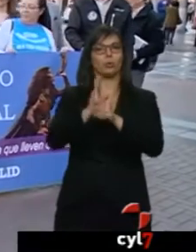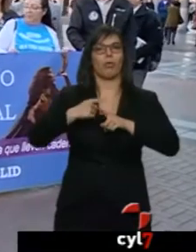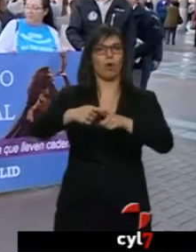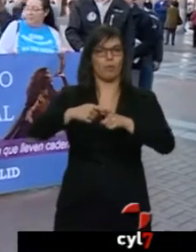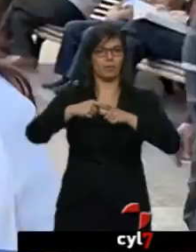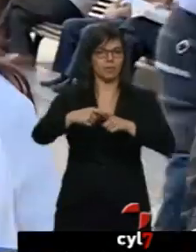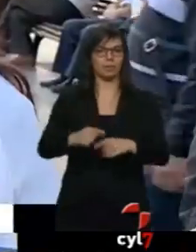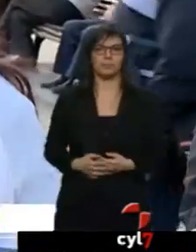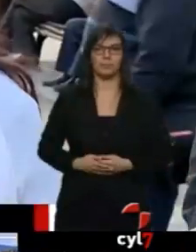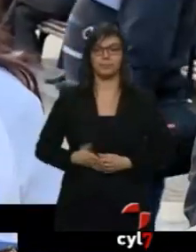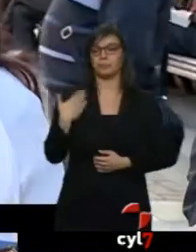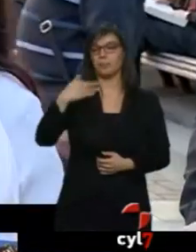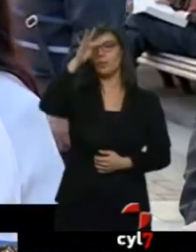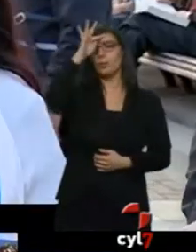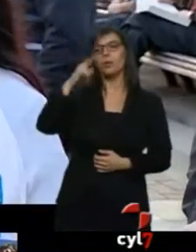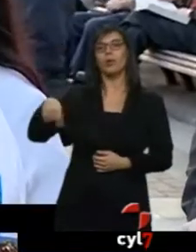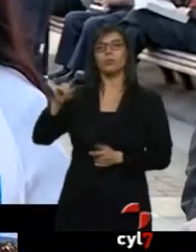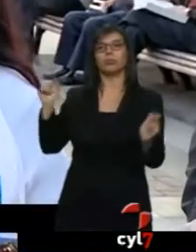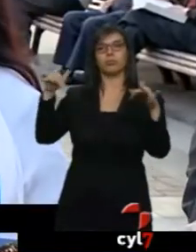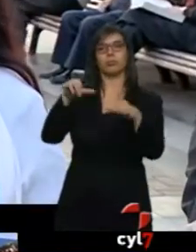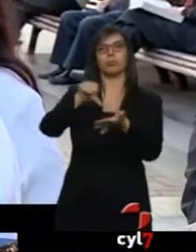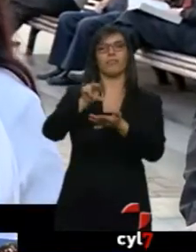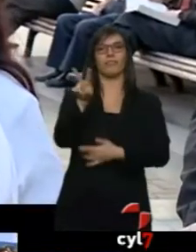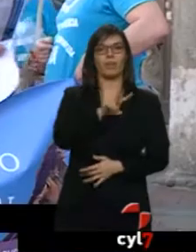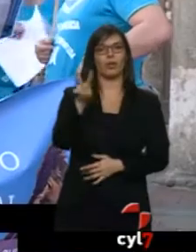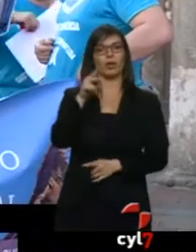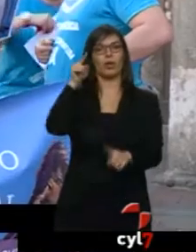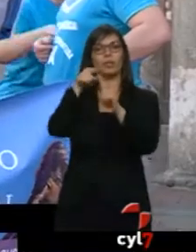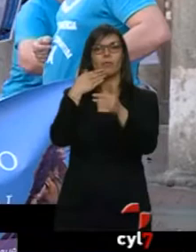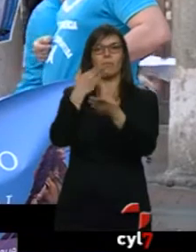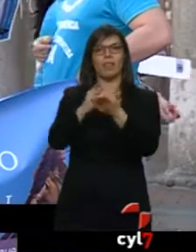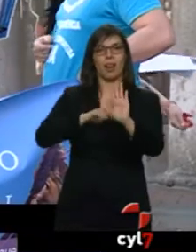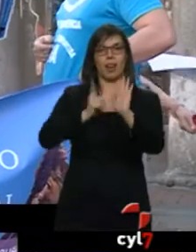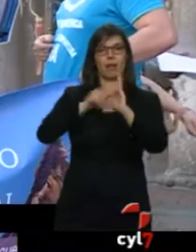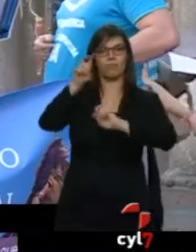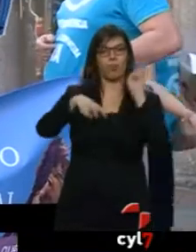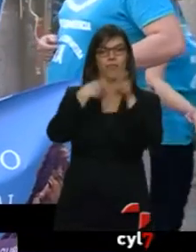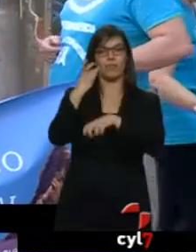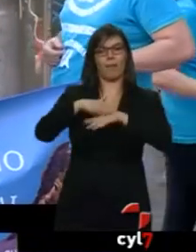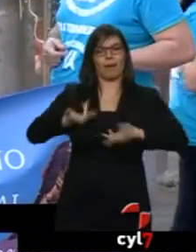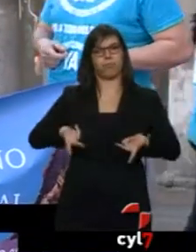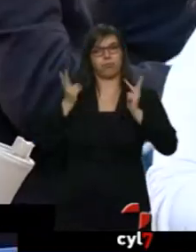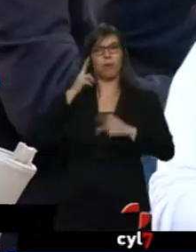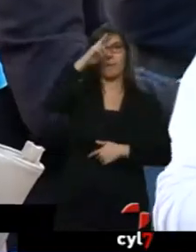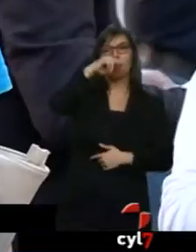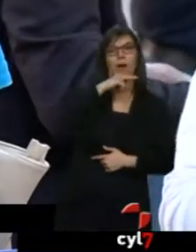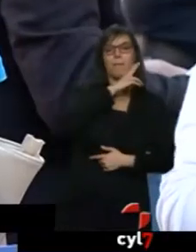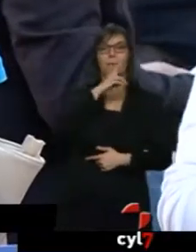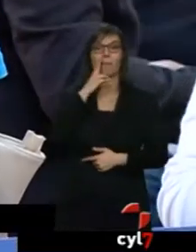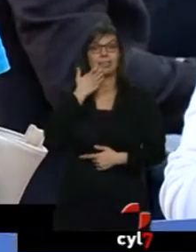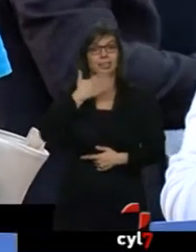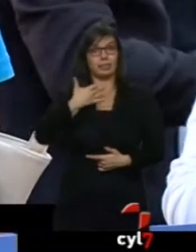Este domingo se han concentrado en Valladolid para pedir un cambio legislativo... ...que permita que padres y madres, siempre que sea posible,